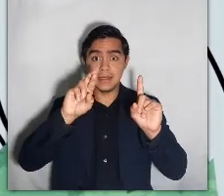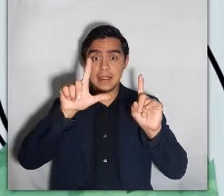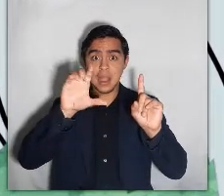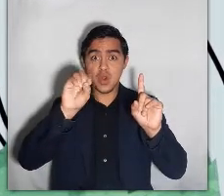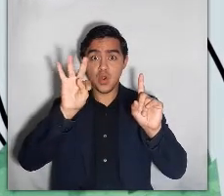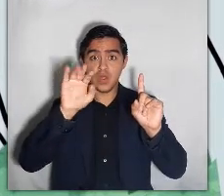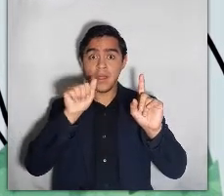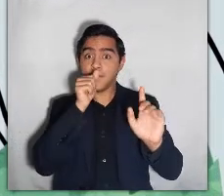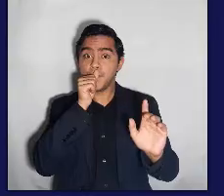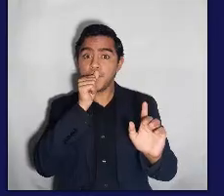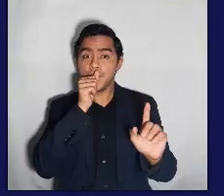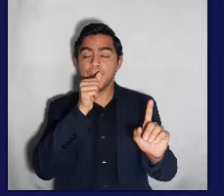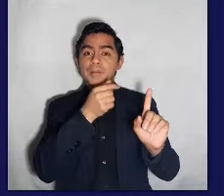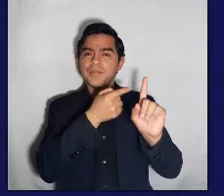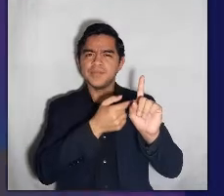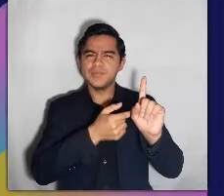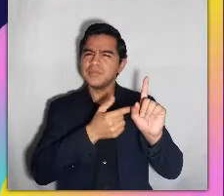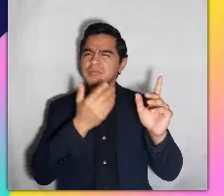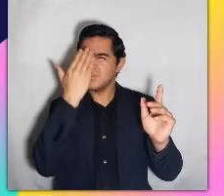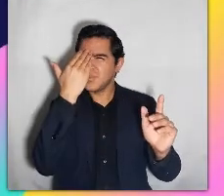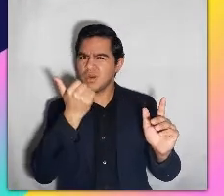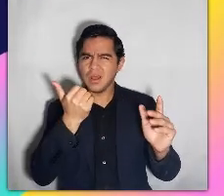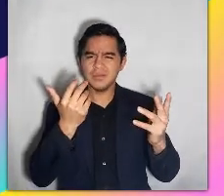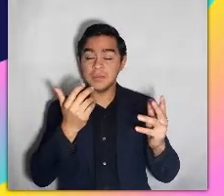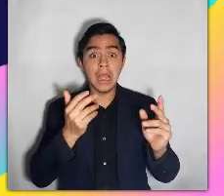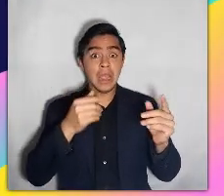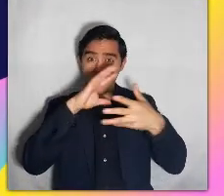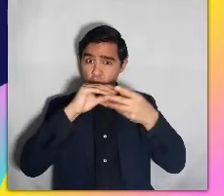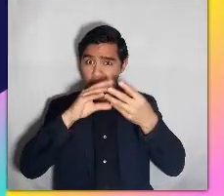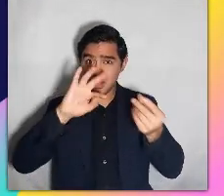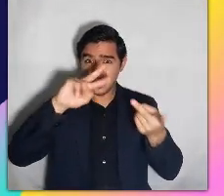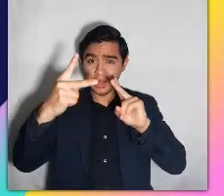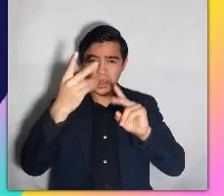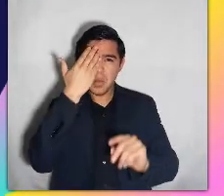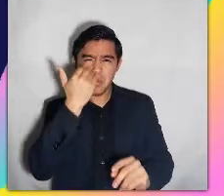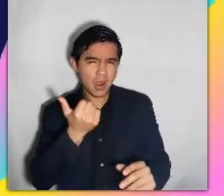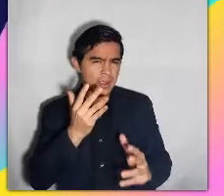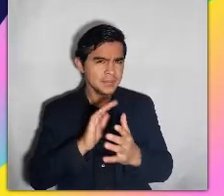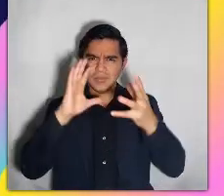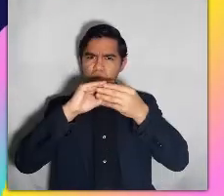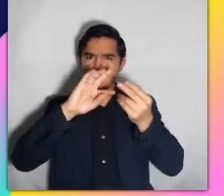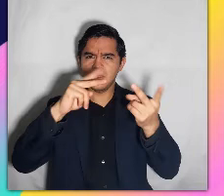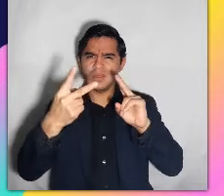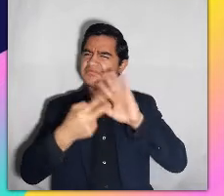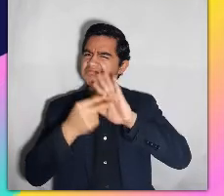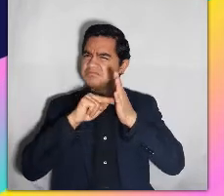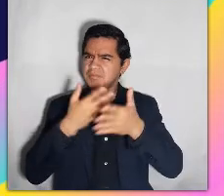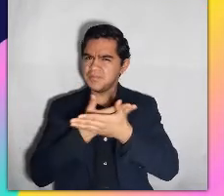el secreto de Carlota. ¿Por qué decimos que este es un cuento al revés? ¿Qué es un cuento al revés?